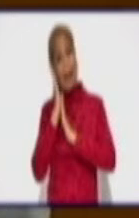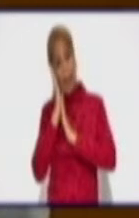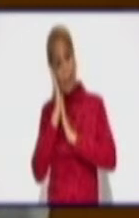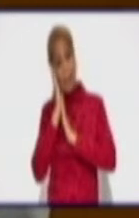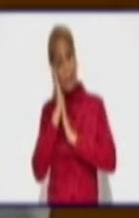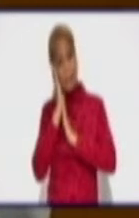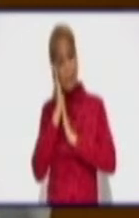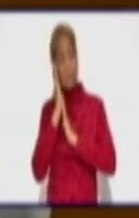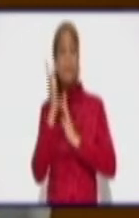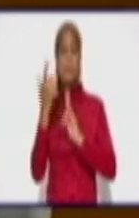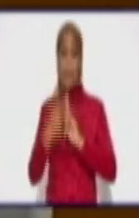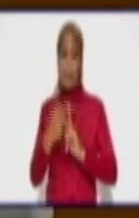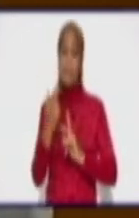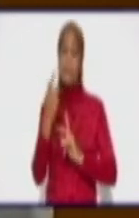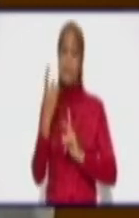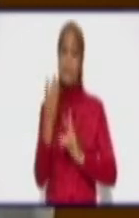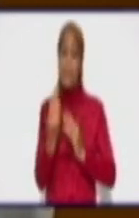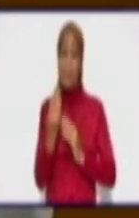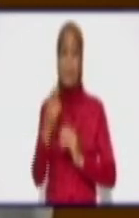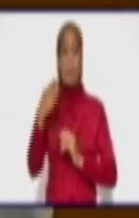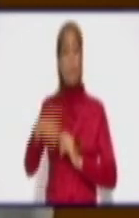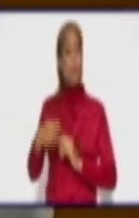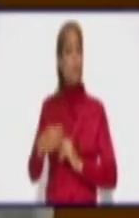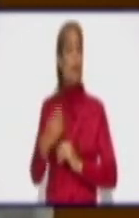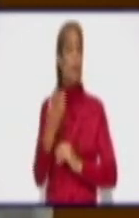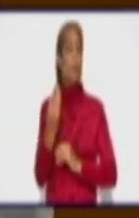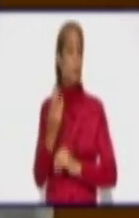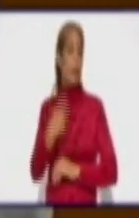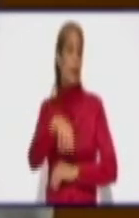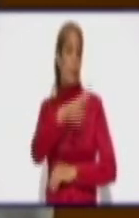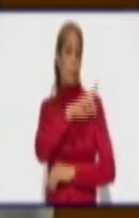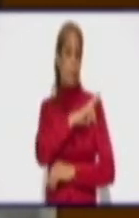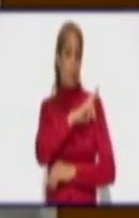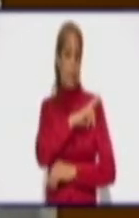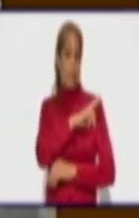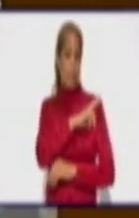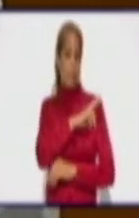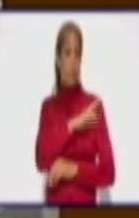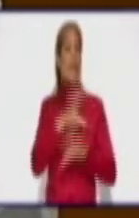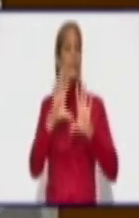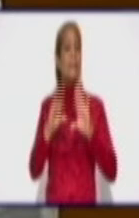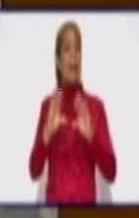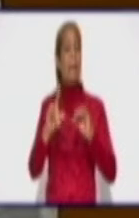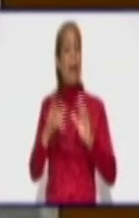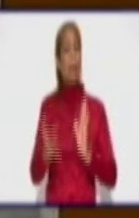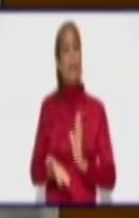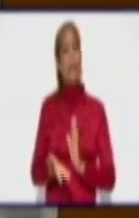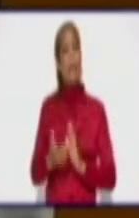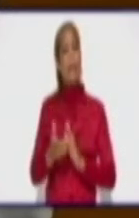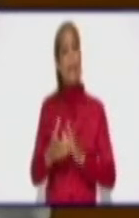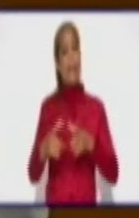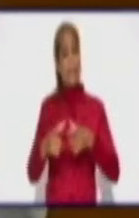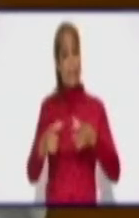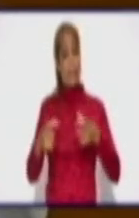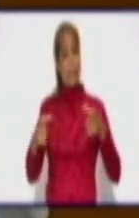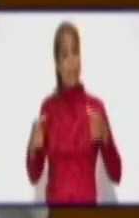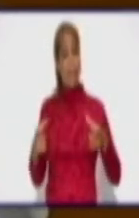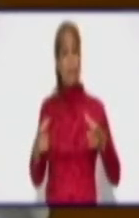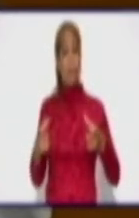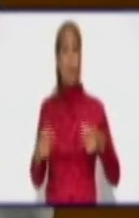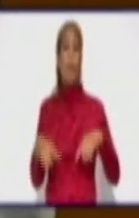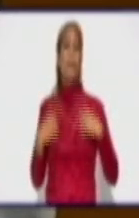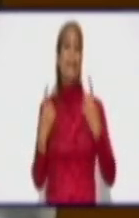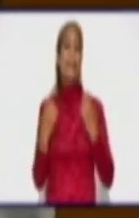responsabilidad que tenemos ante esta problemática. Se ha hablado de incremento de necesidad de tanques para